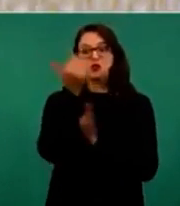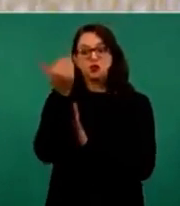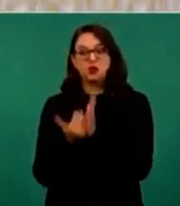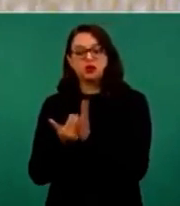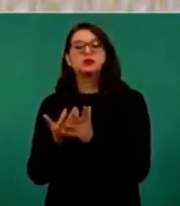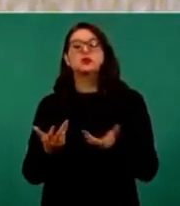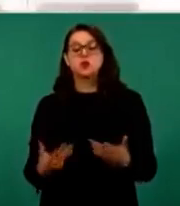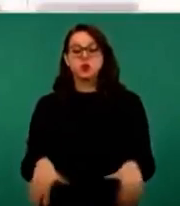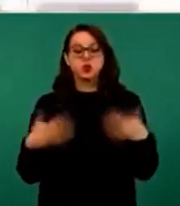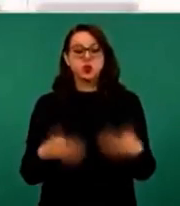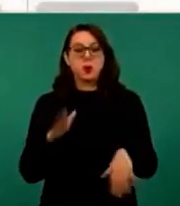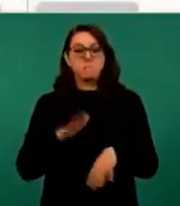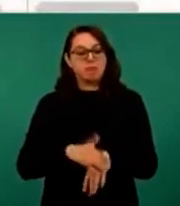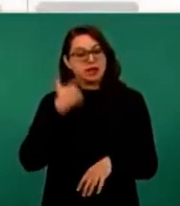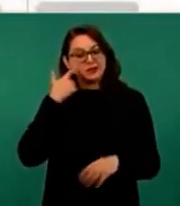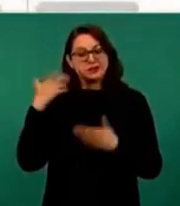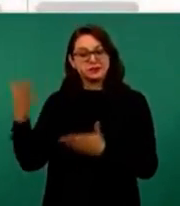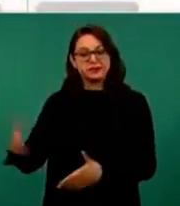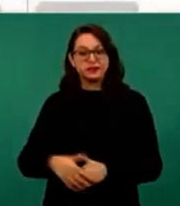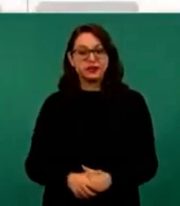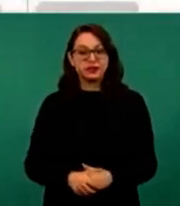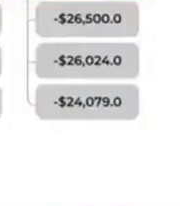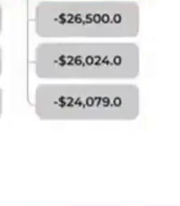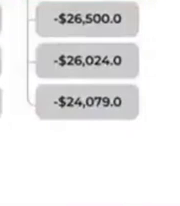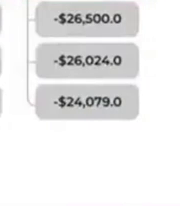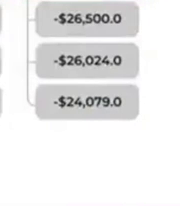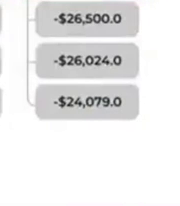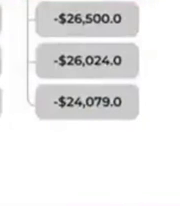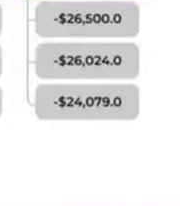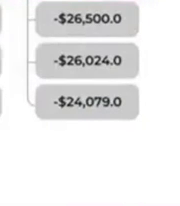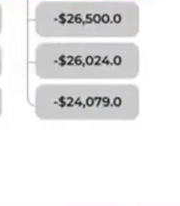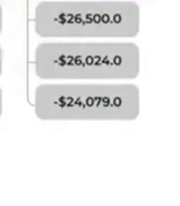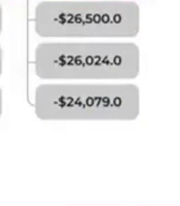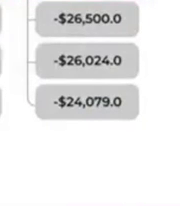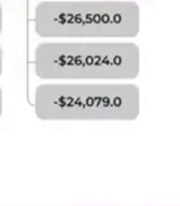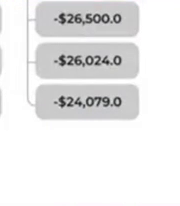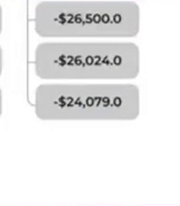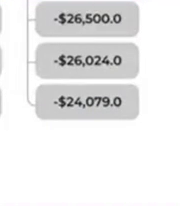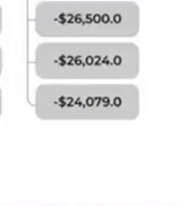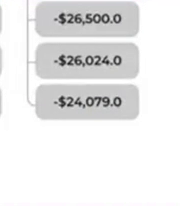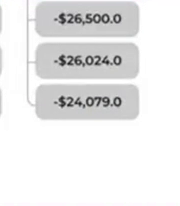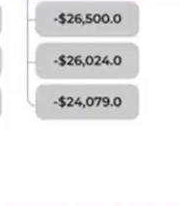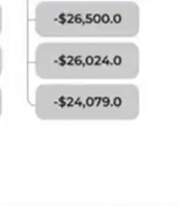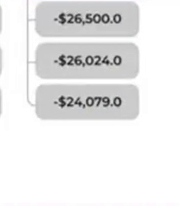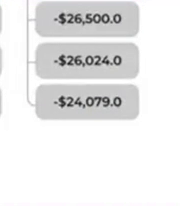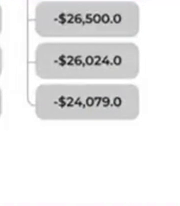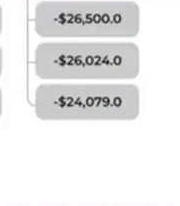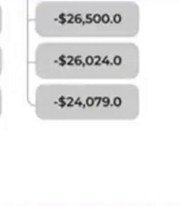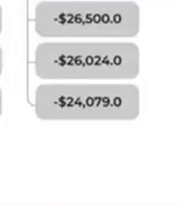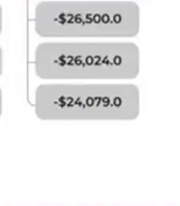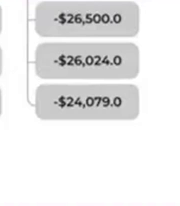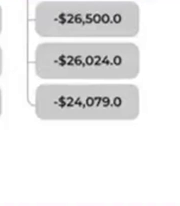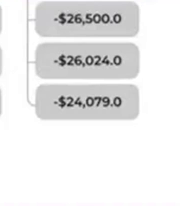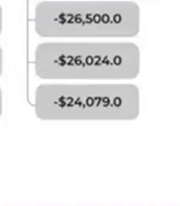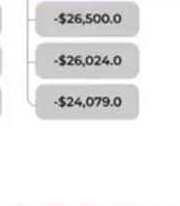los descuentos más fuertes los ha tenido Sears, que no ha aparecido en otros buenos fines. Qué bueno que ahora se